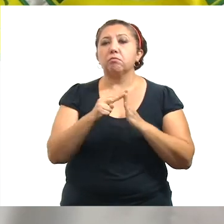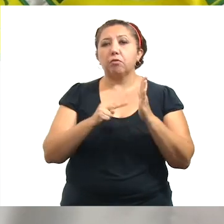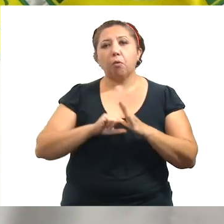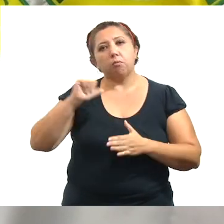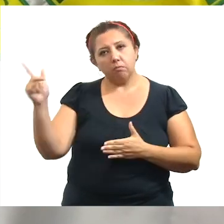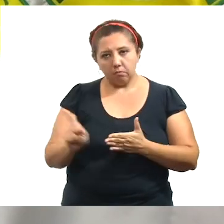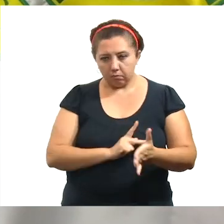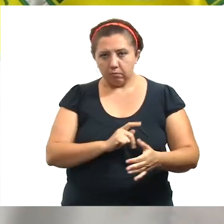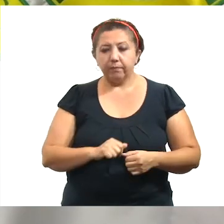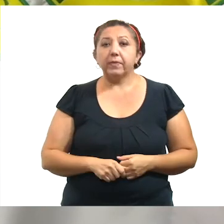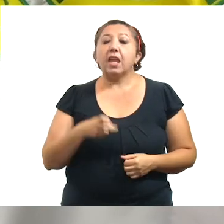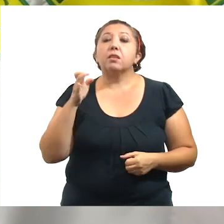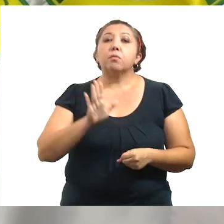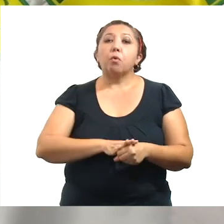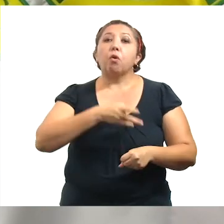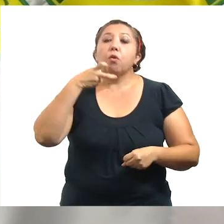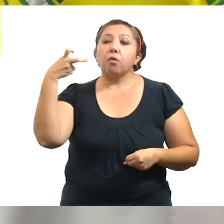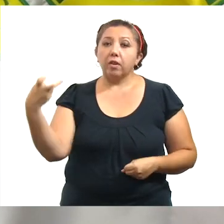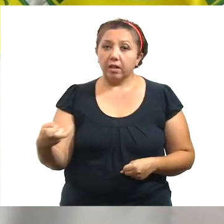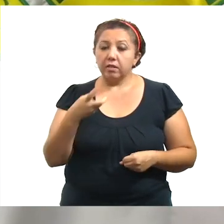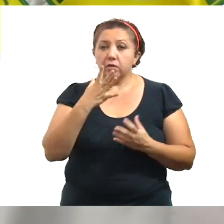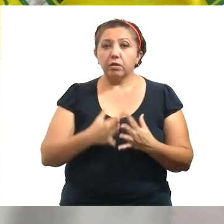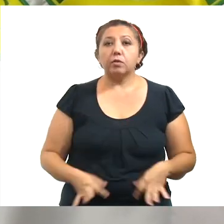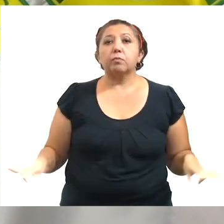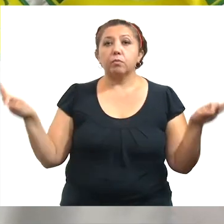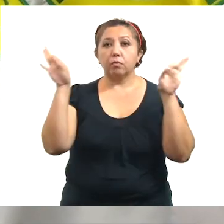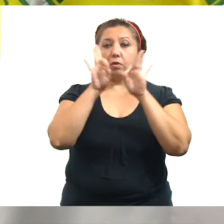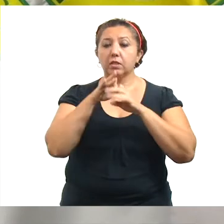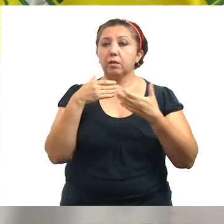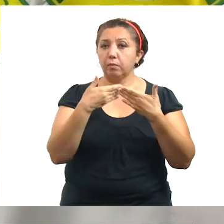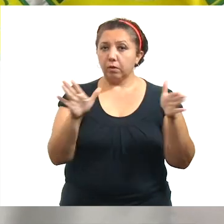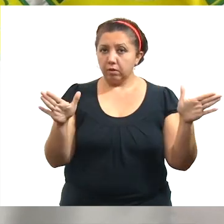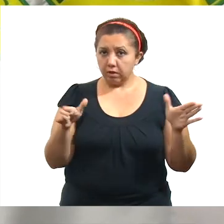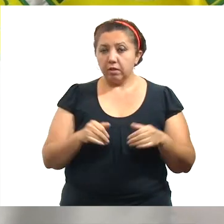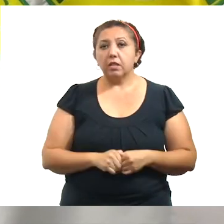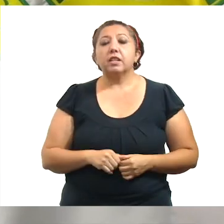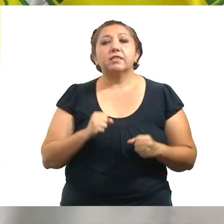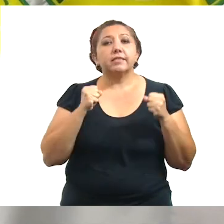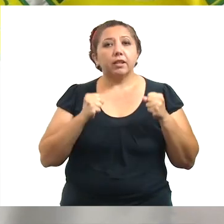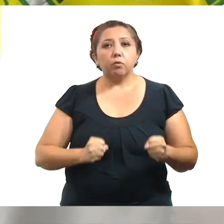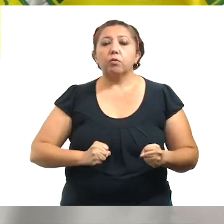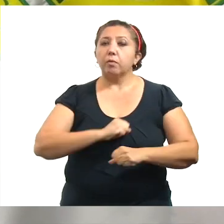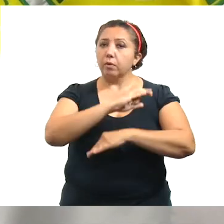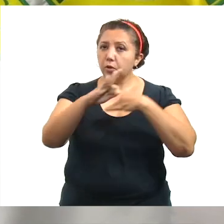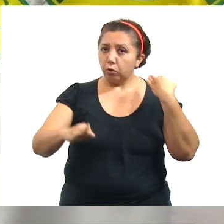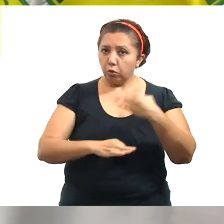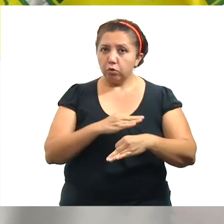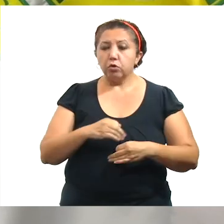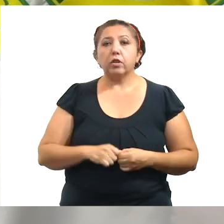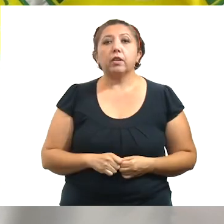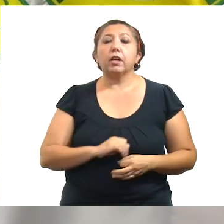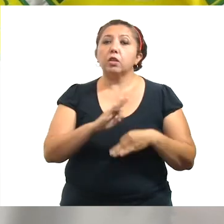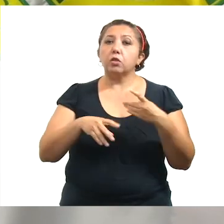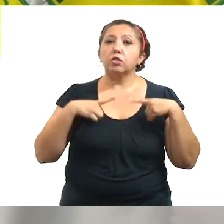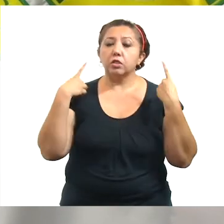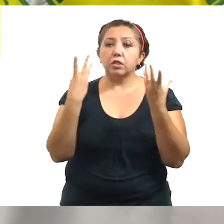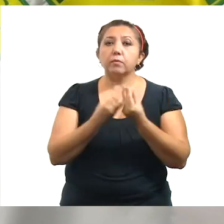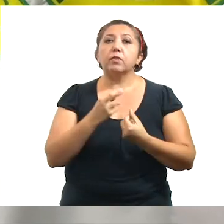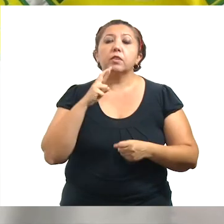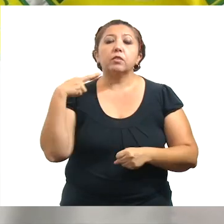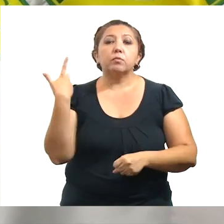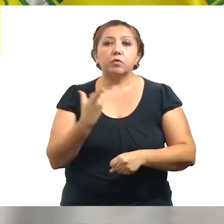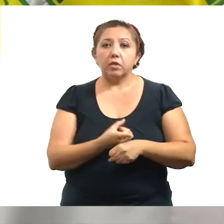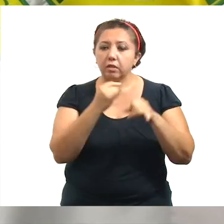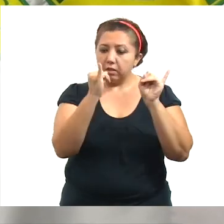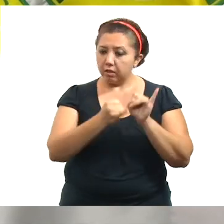medidas de nueva cuenta. Es por eso que la parte principal para que esta reapertura económica sea segura para todos, es que todos aportemos nuestra